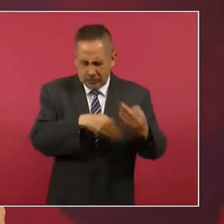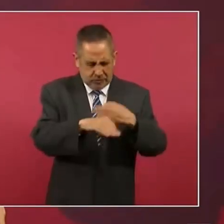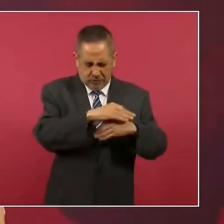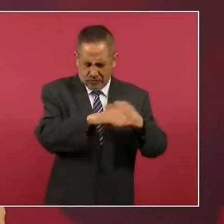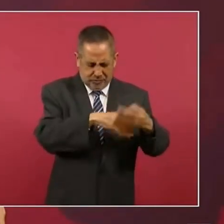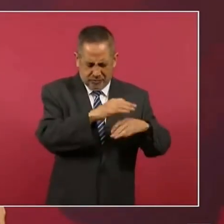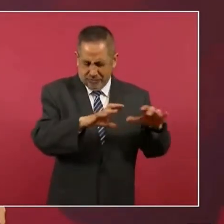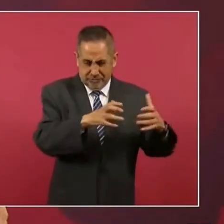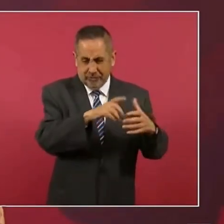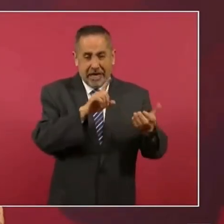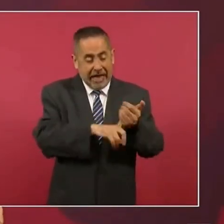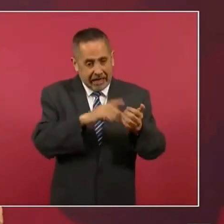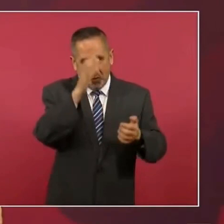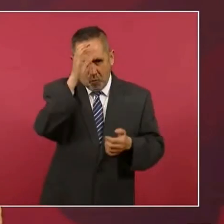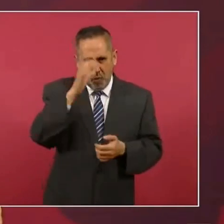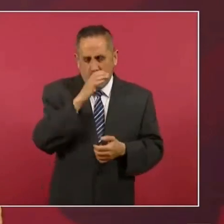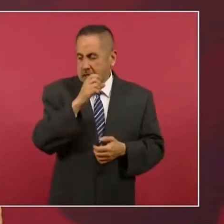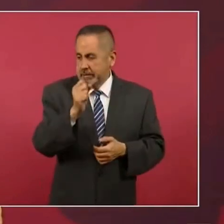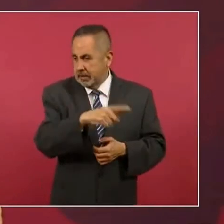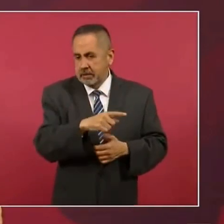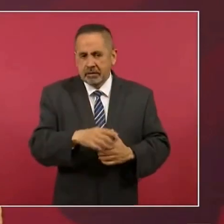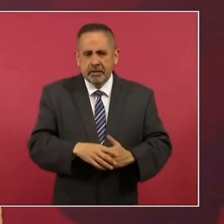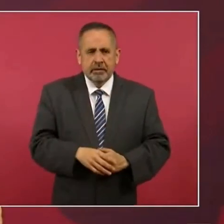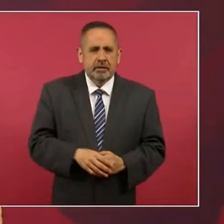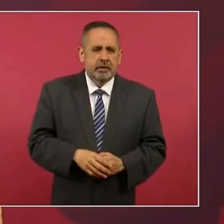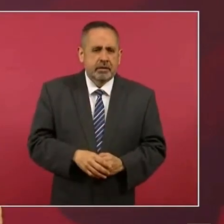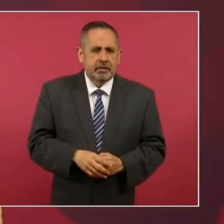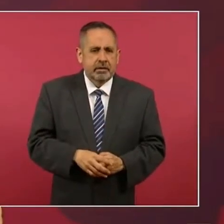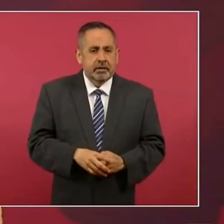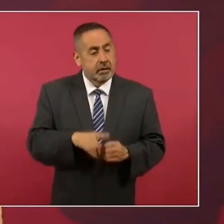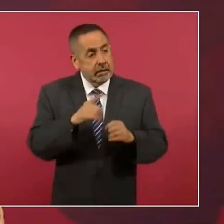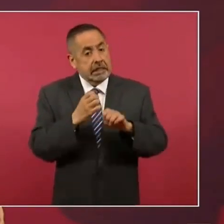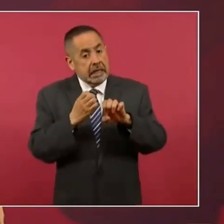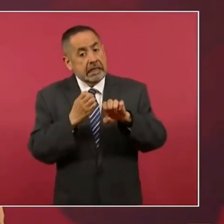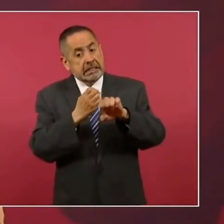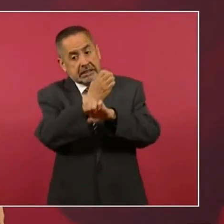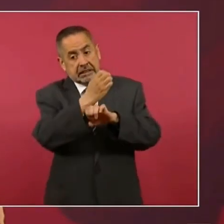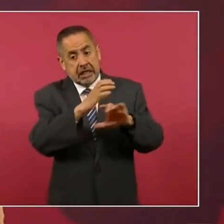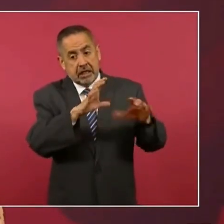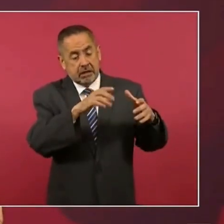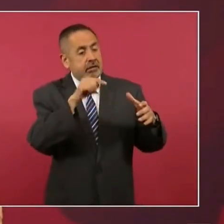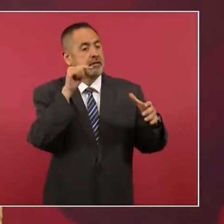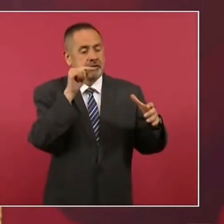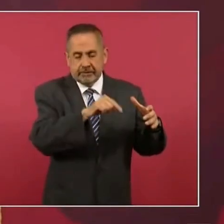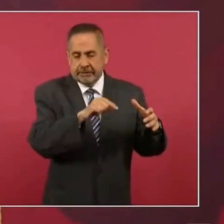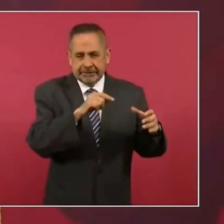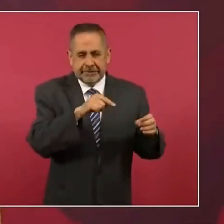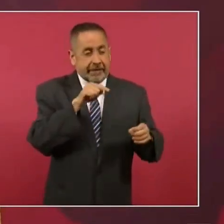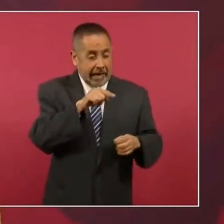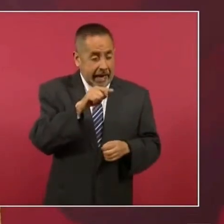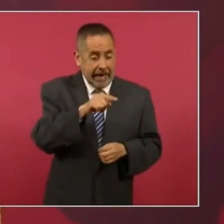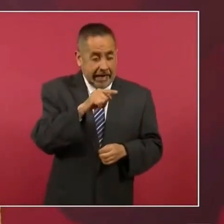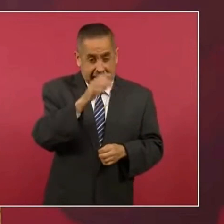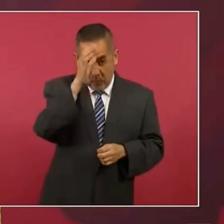todos, todos, todos, todos, porque ese es un estado donde siempre